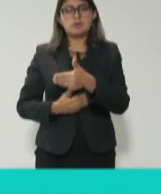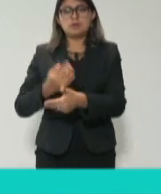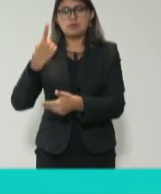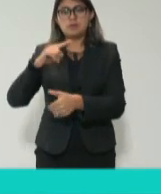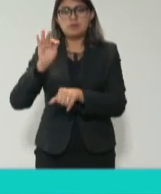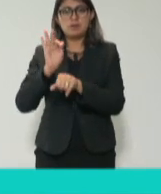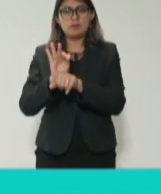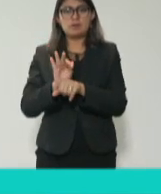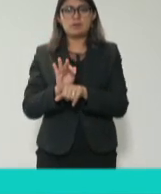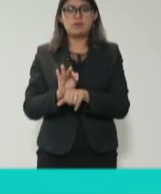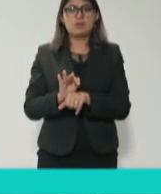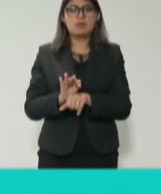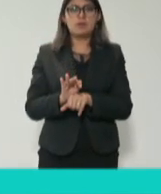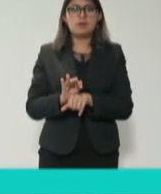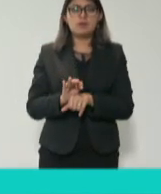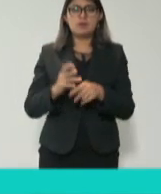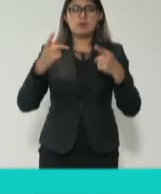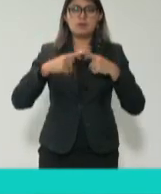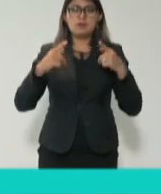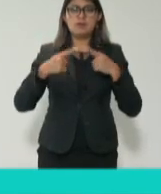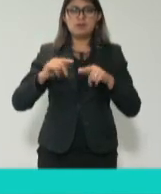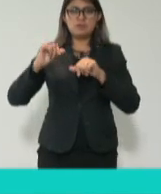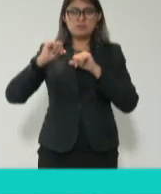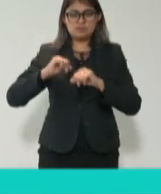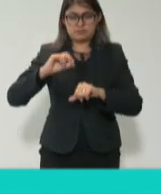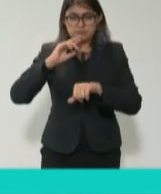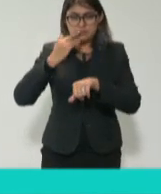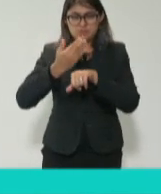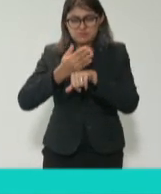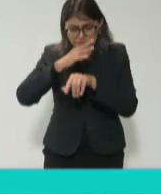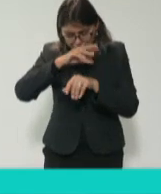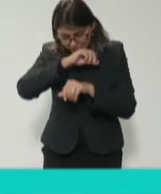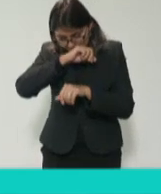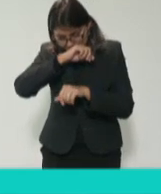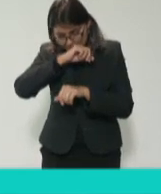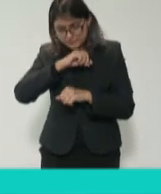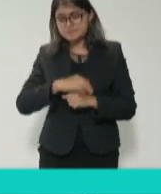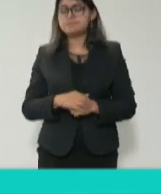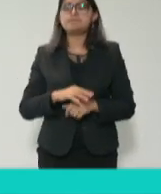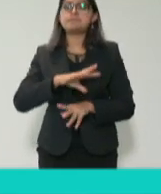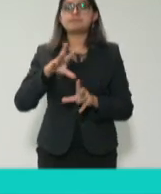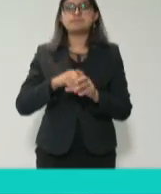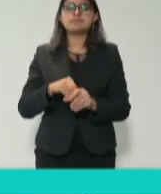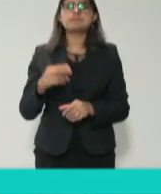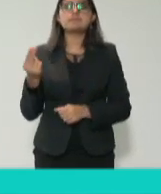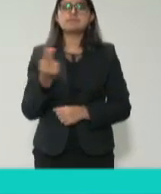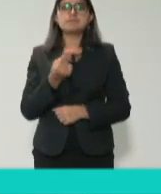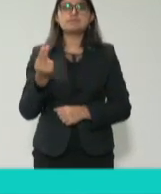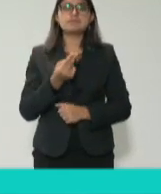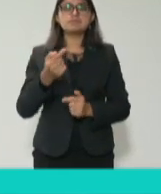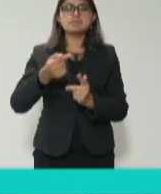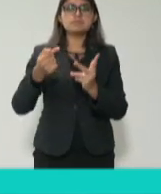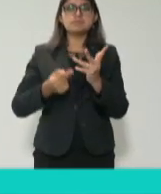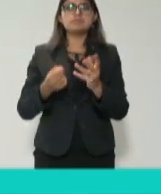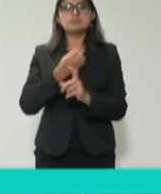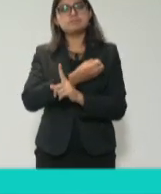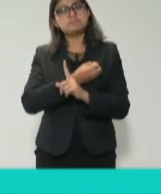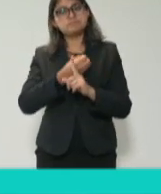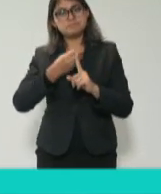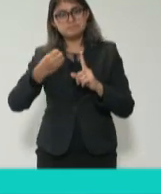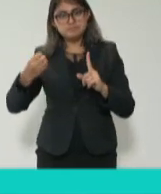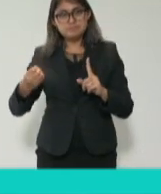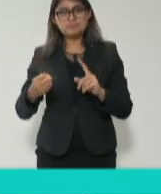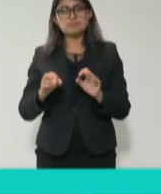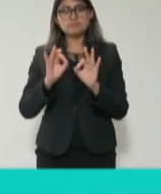sujetos obligados comencemos a tener más ordenados, conservados estos archivos,